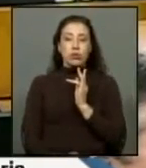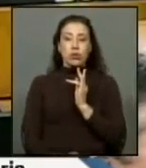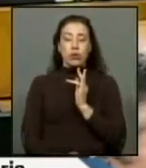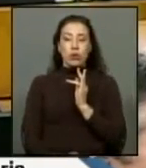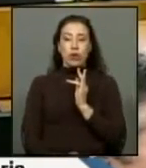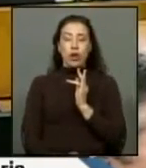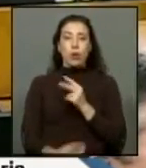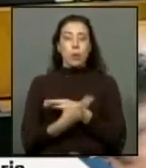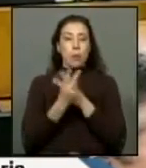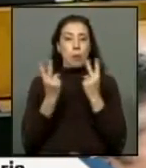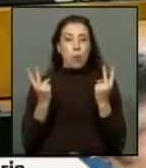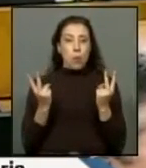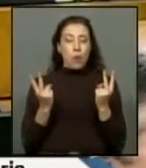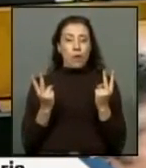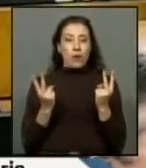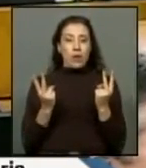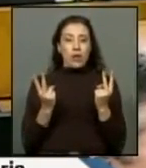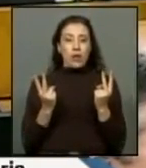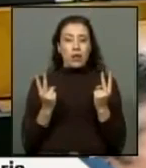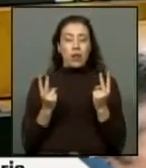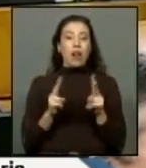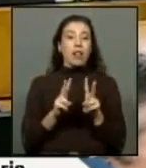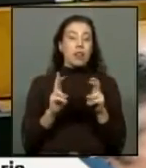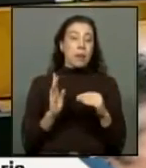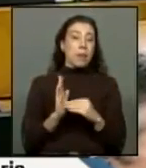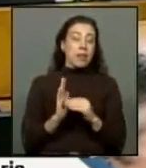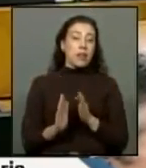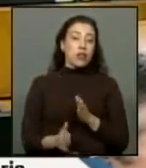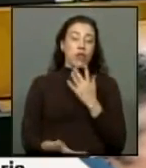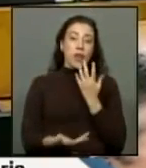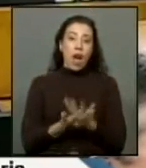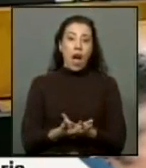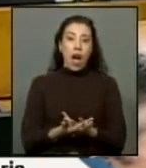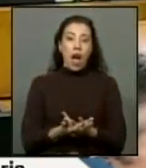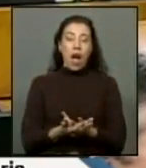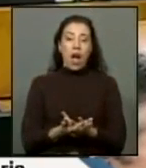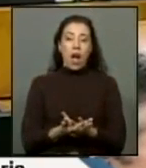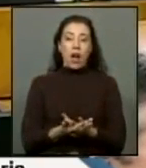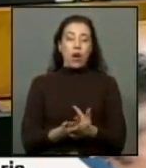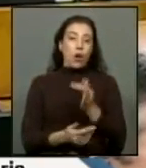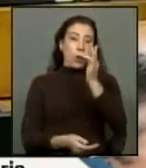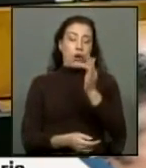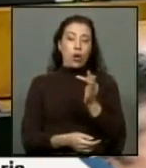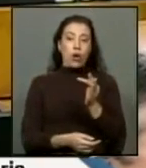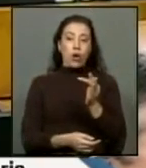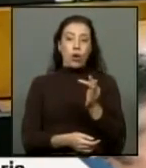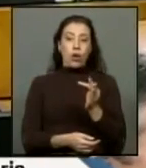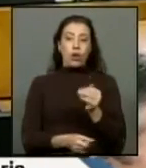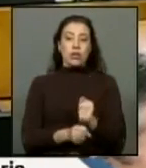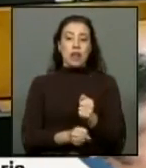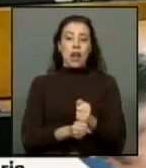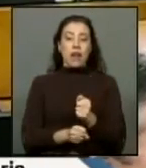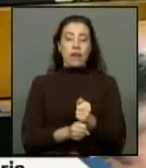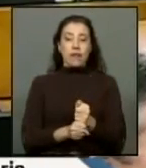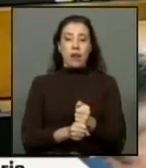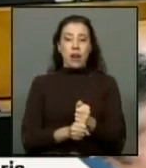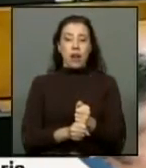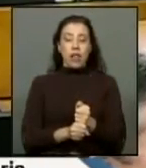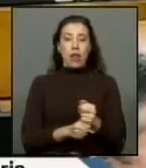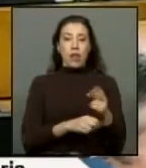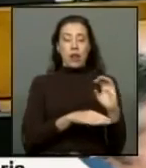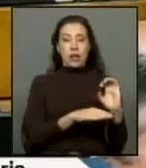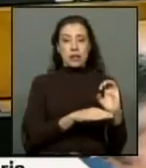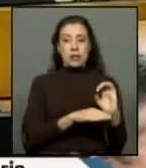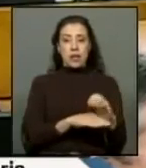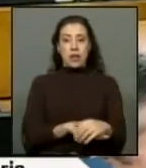públicos y son las deudas que aún tenemos con nuestros funcionarios con los trabajadores de nuestro Estado